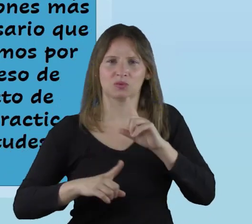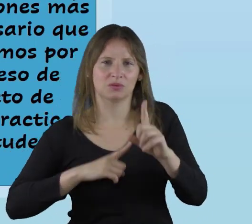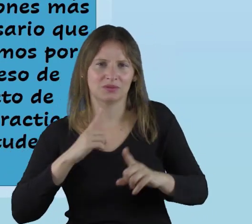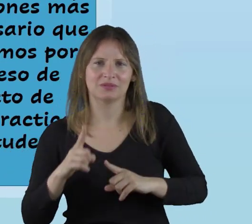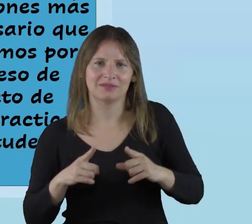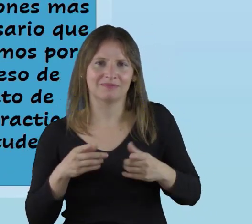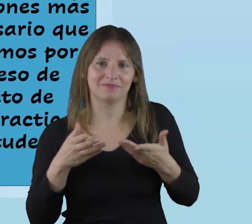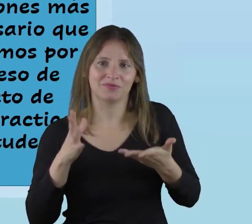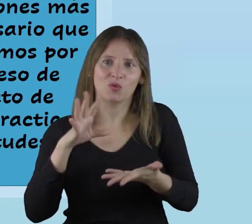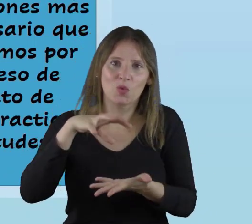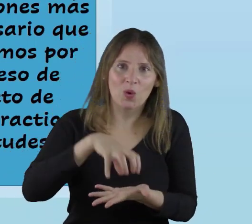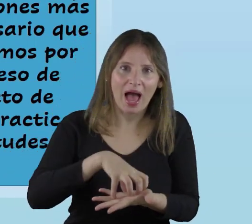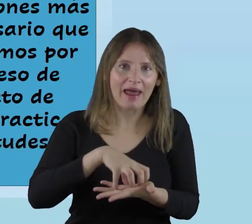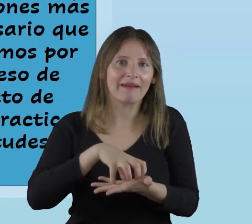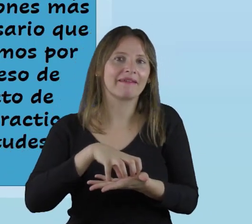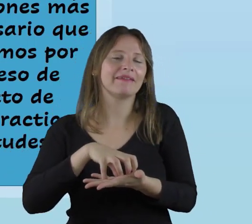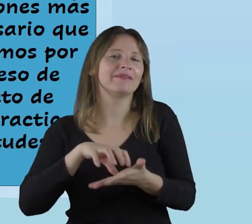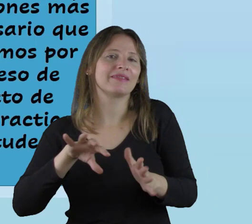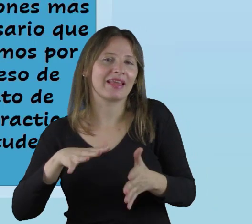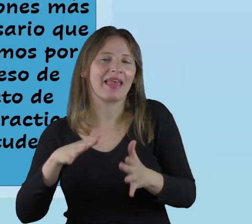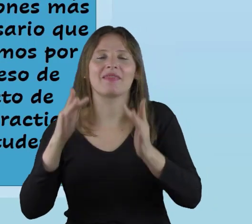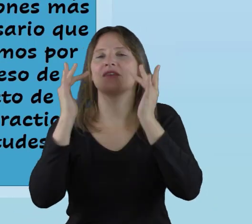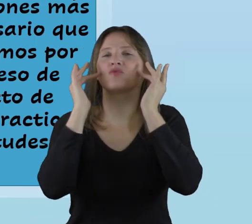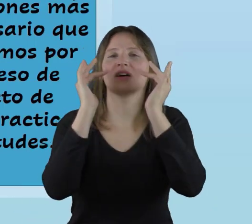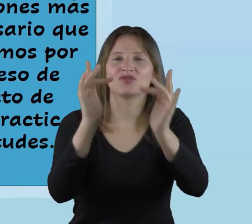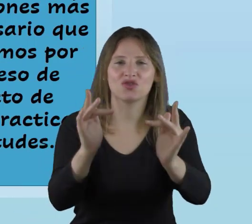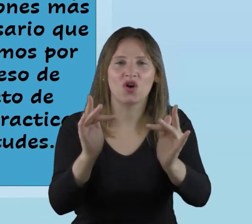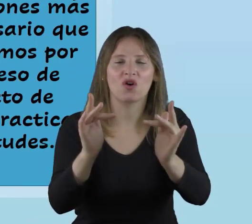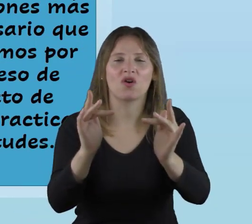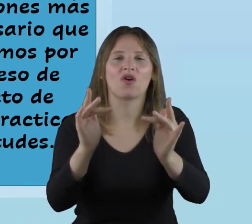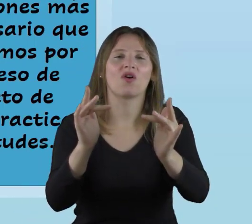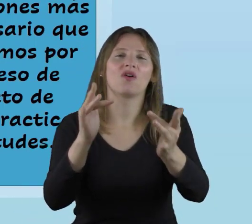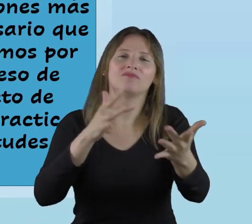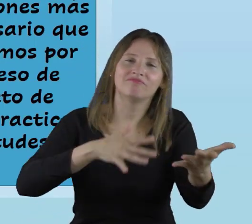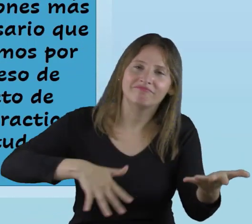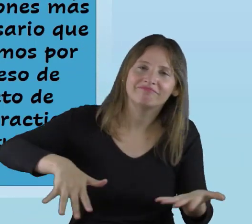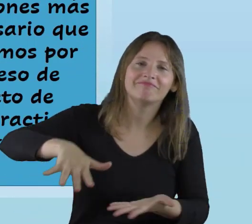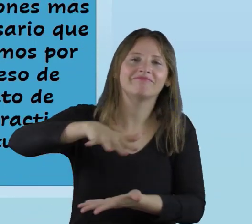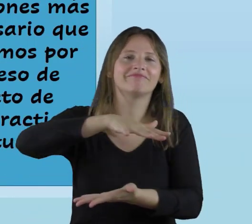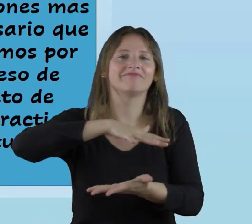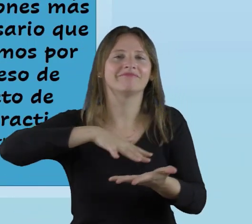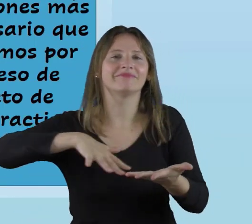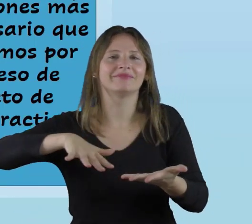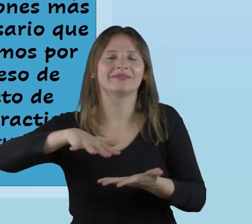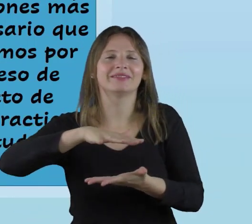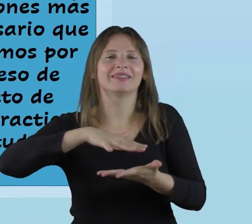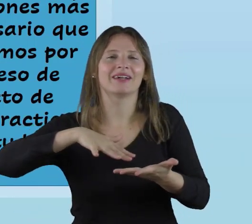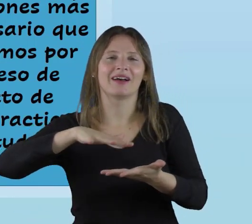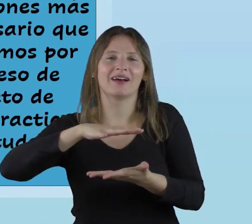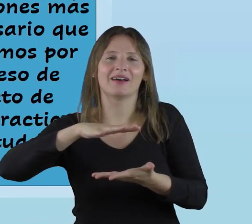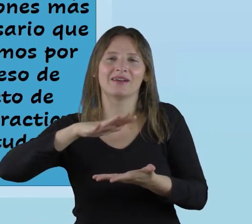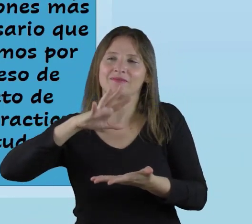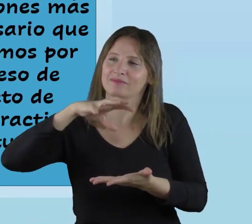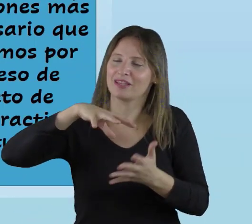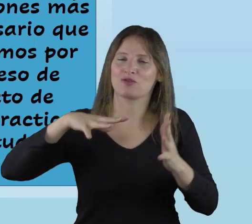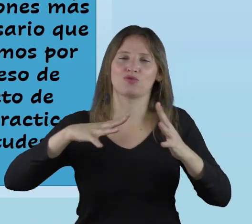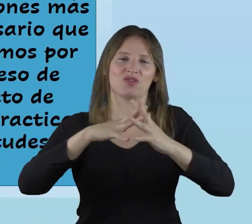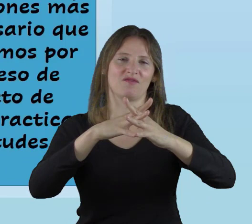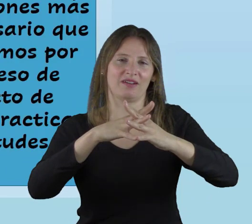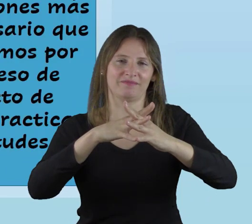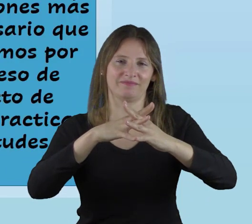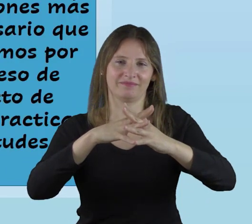una escuela y hacer una escuela una institución de educación en una